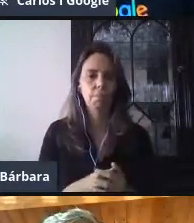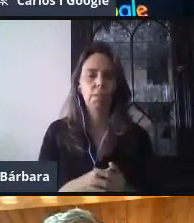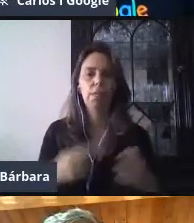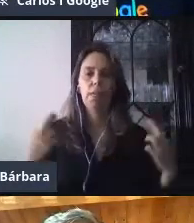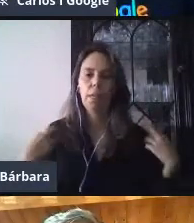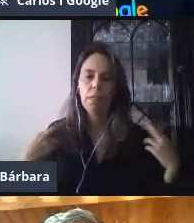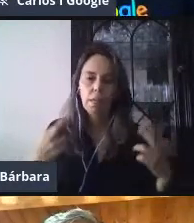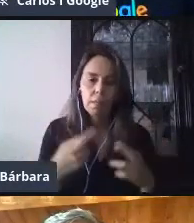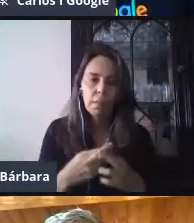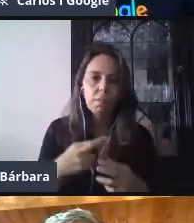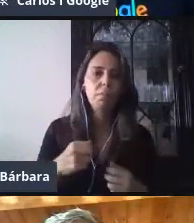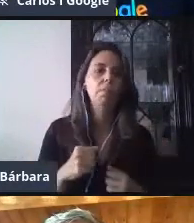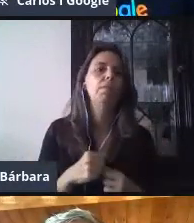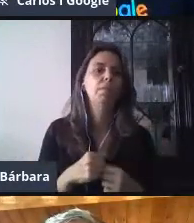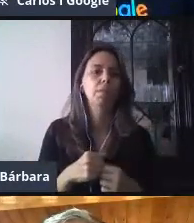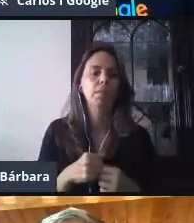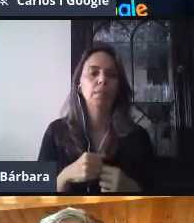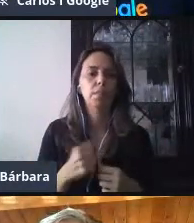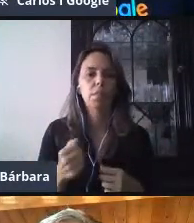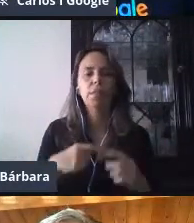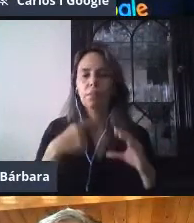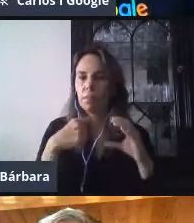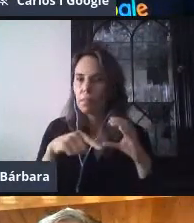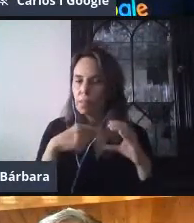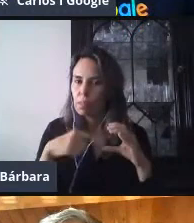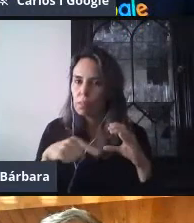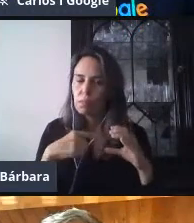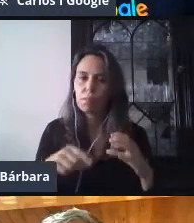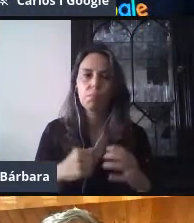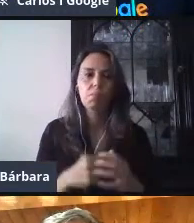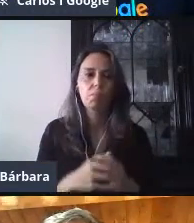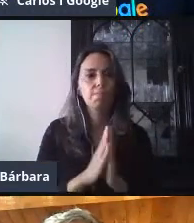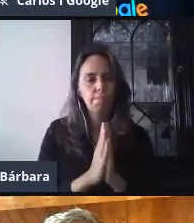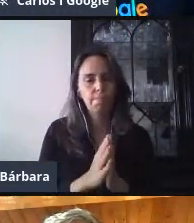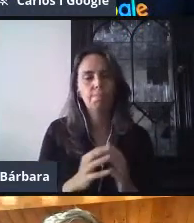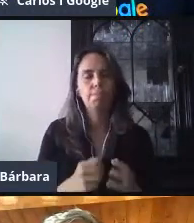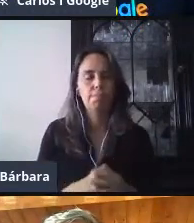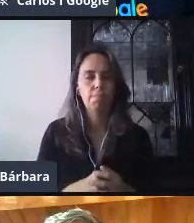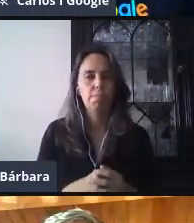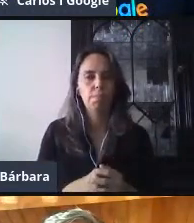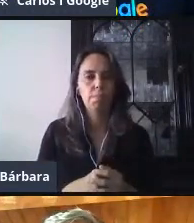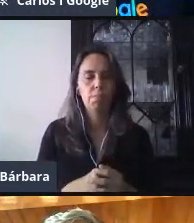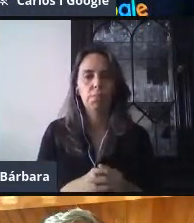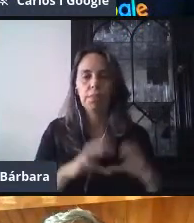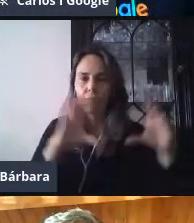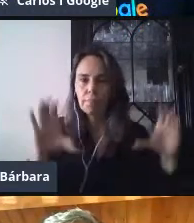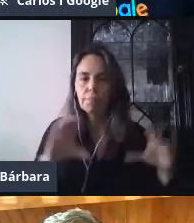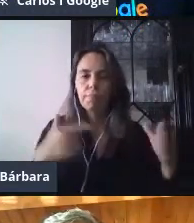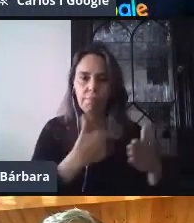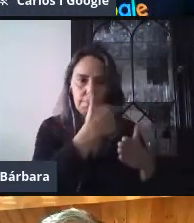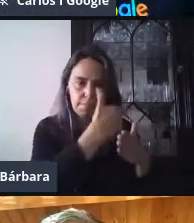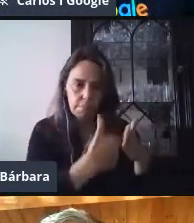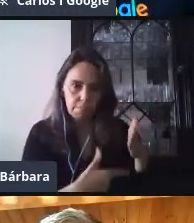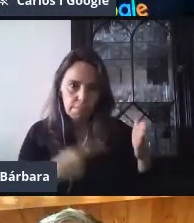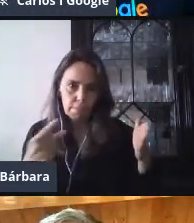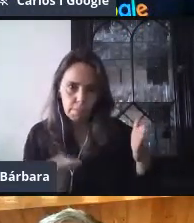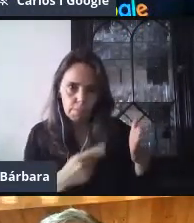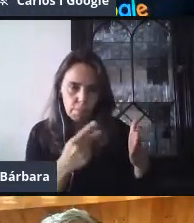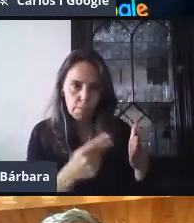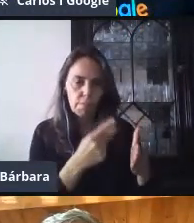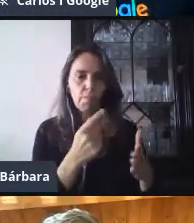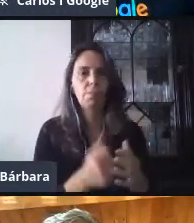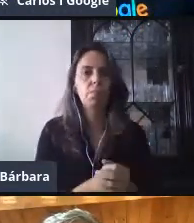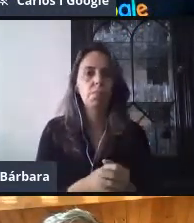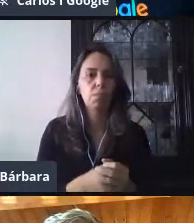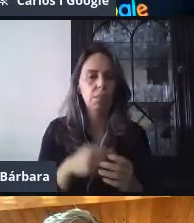Cintia nos lo pidió por el correo electrónico. Y, bueno, también esto de formulario es importante. Una de las observaciones que me llegó por el